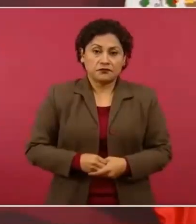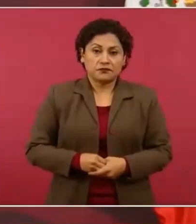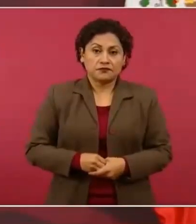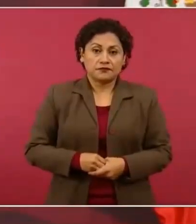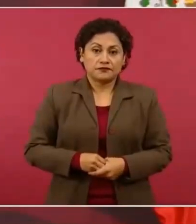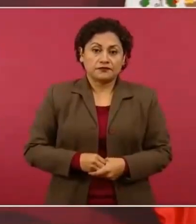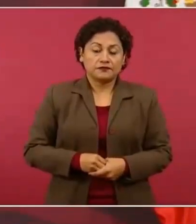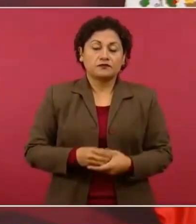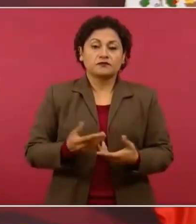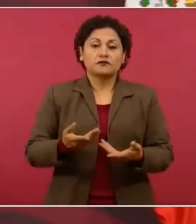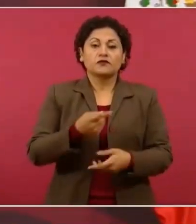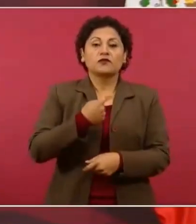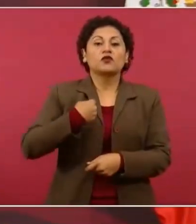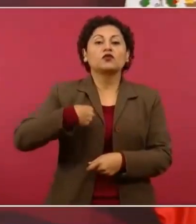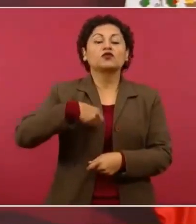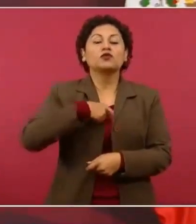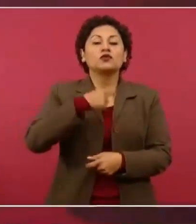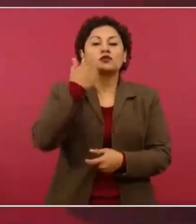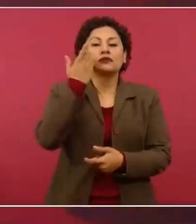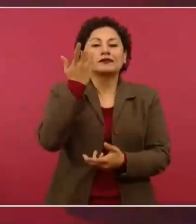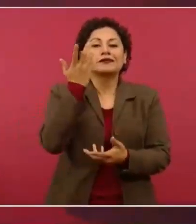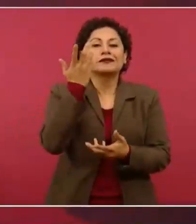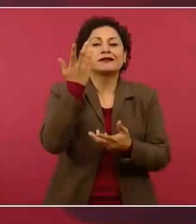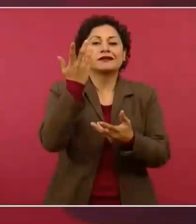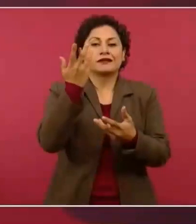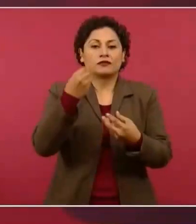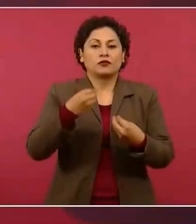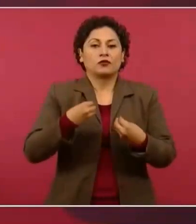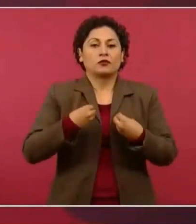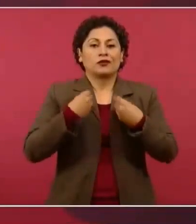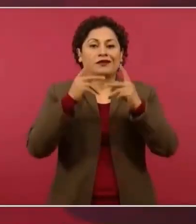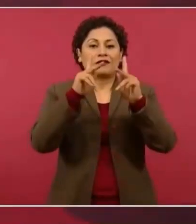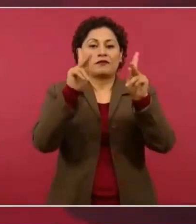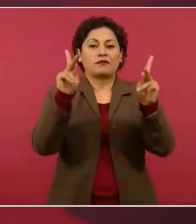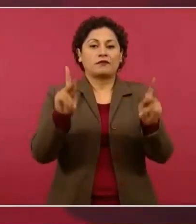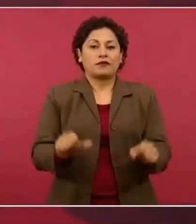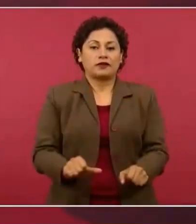Queremos vivir en paz. Entonces,